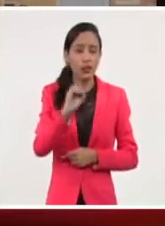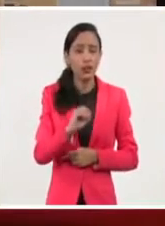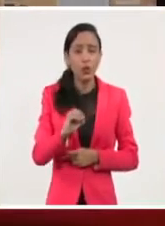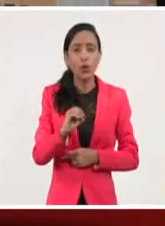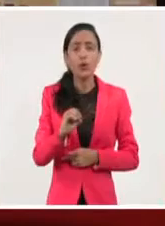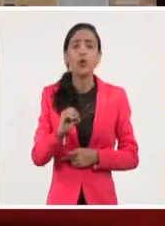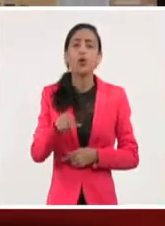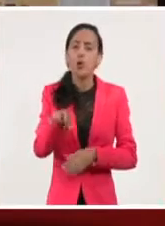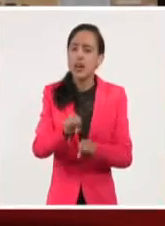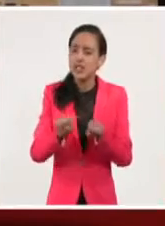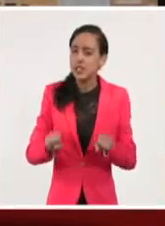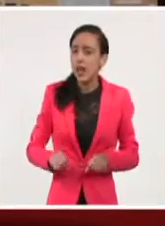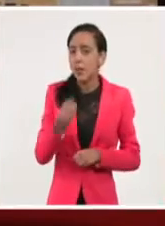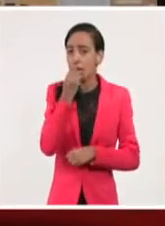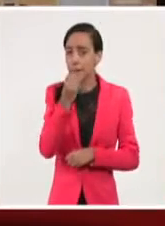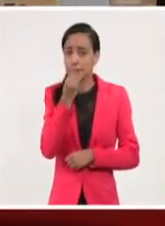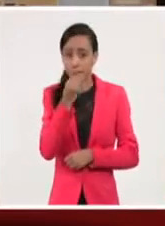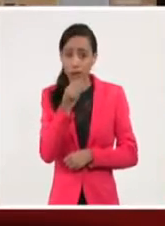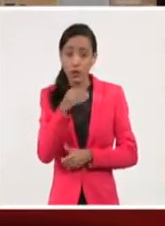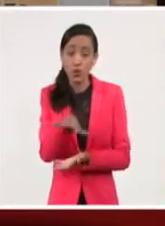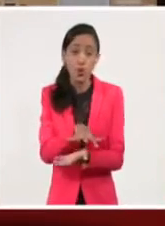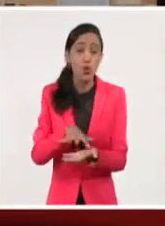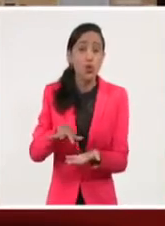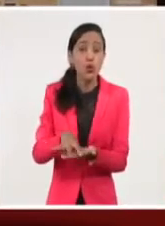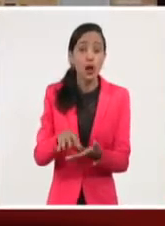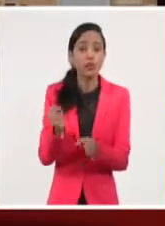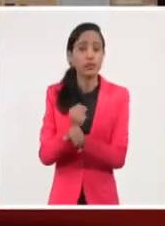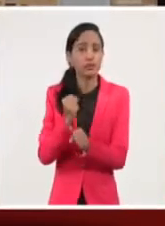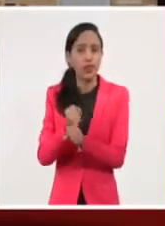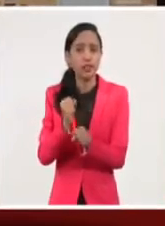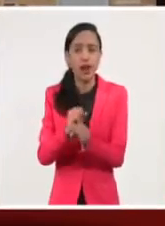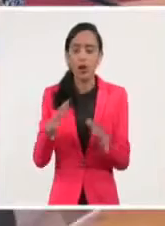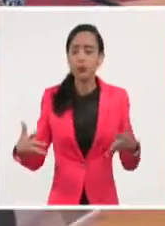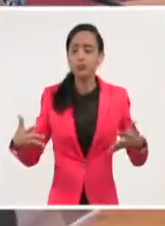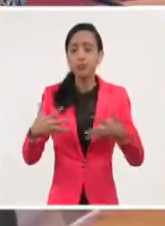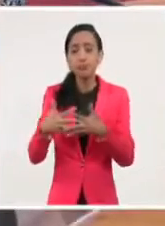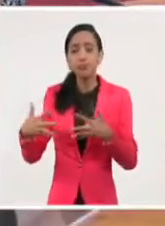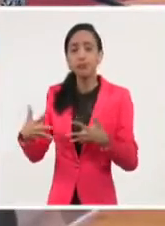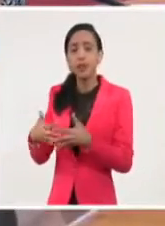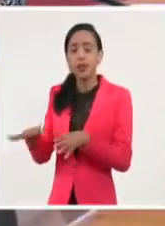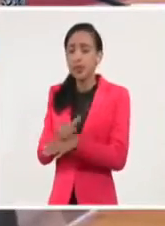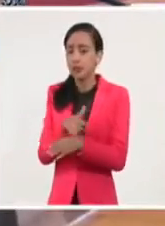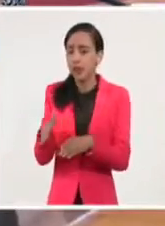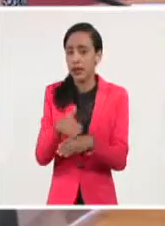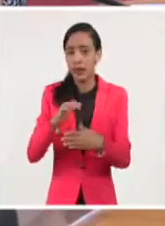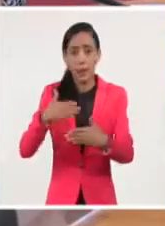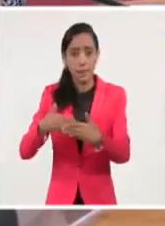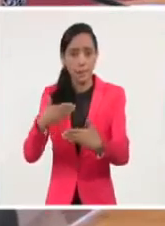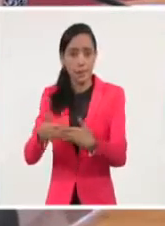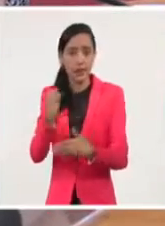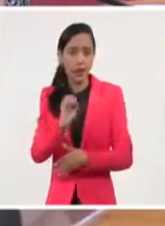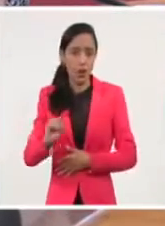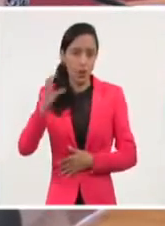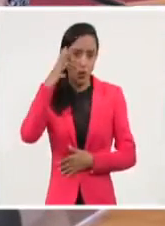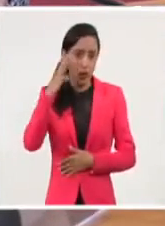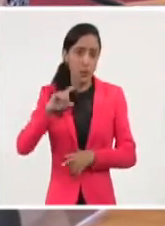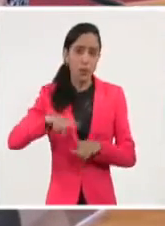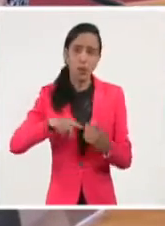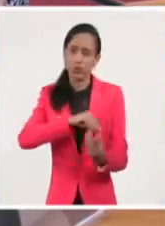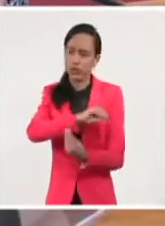alimentarios locales y sostenibles que articulan de forma intersectorial e interinstitucional la producción, transformación,